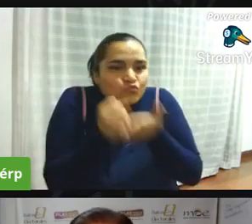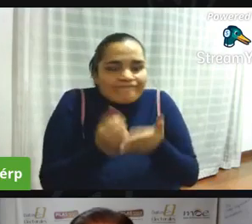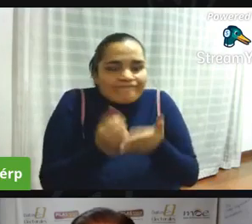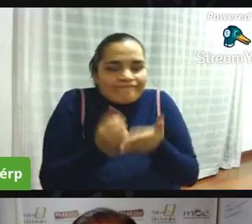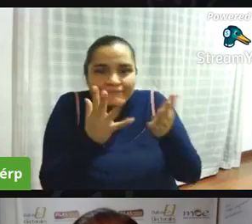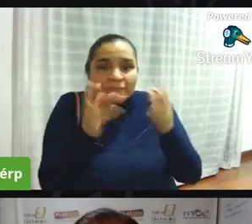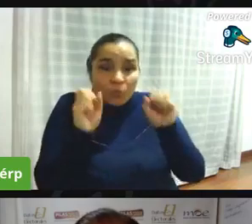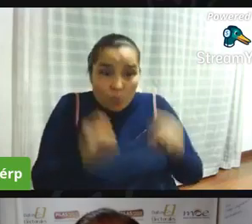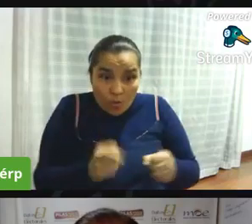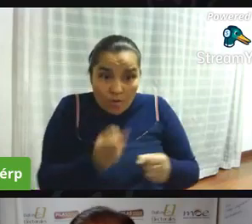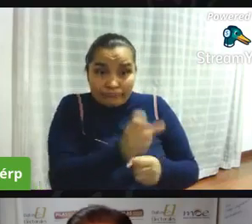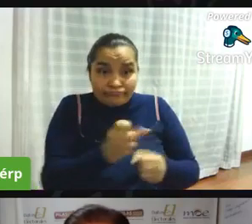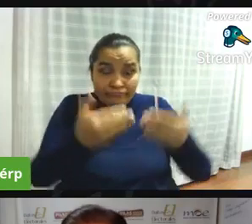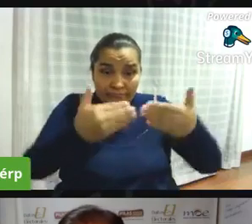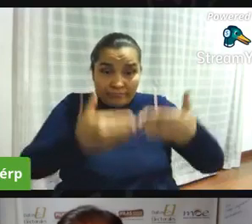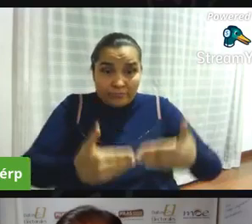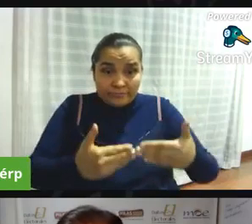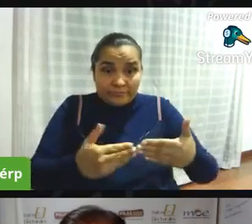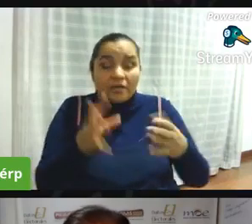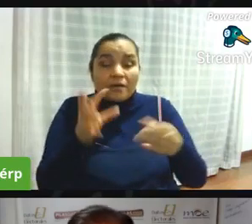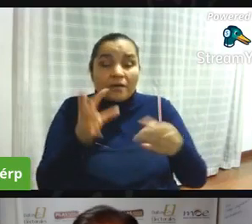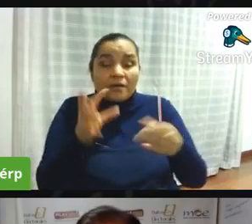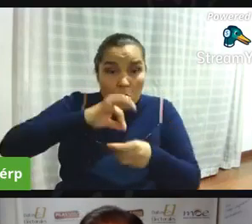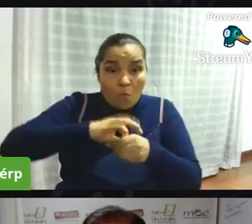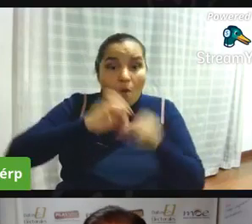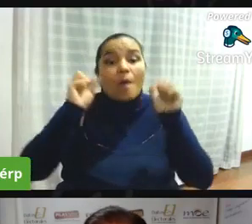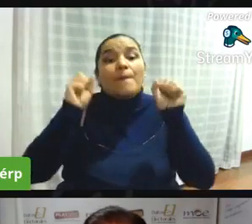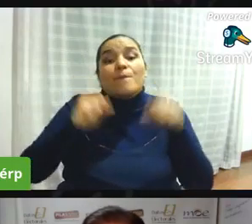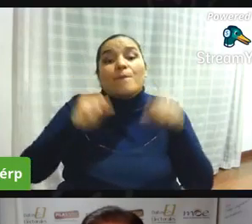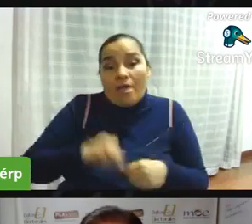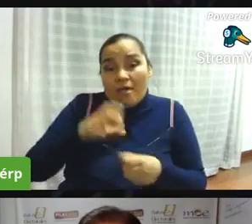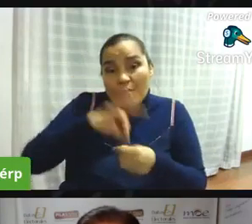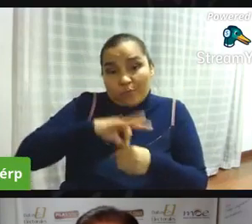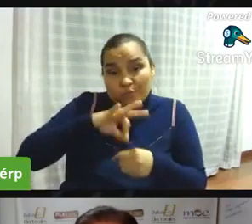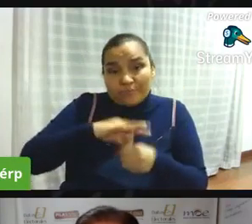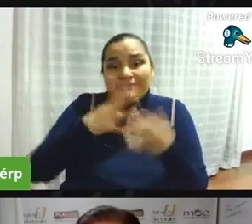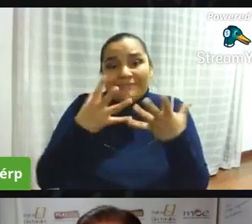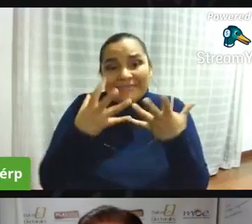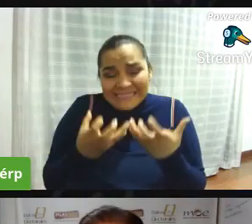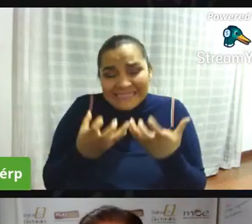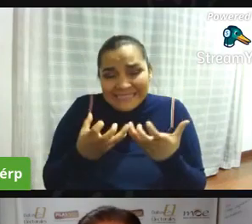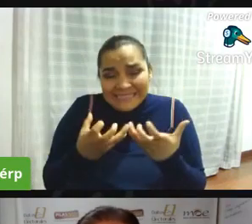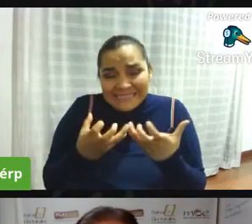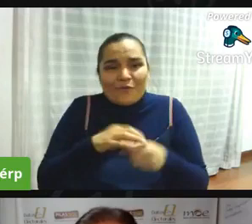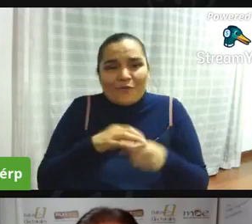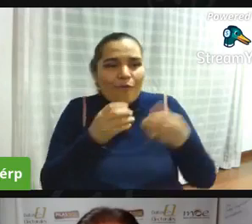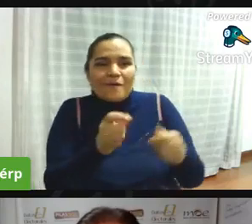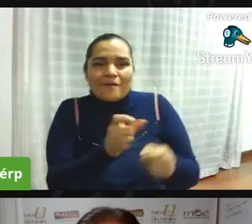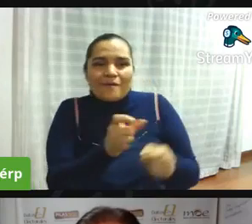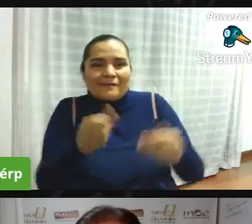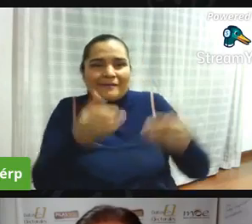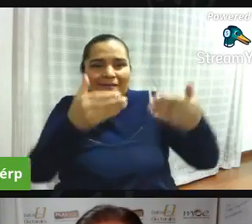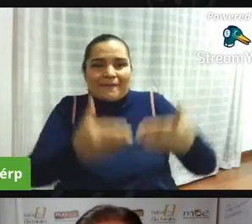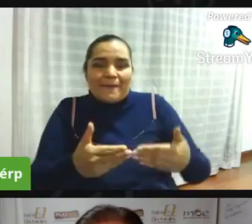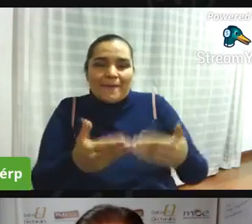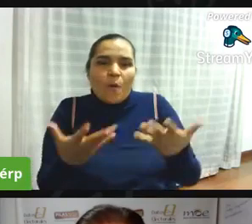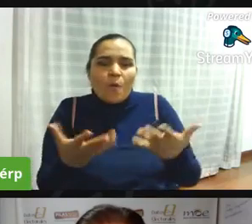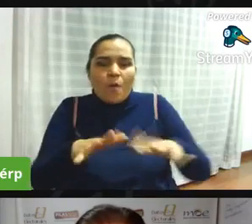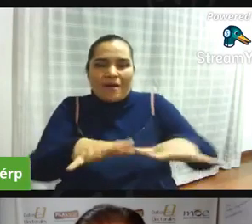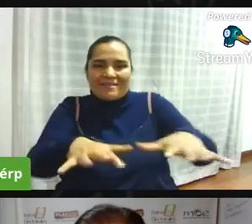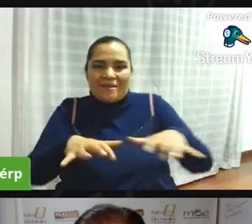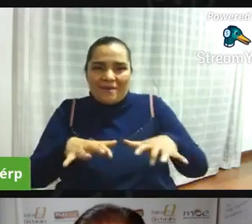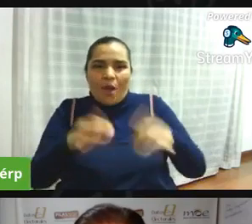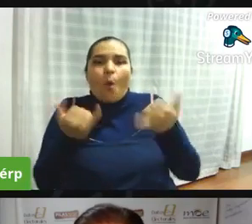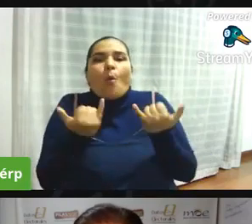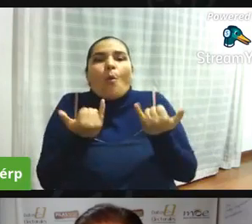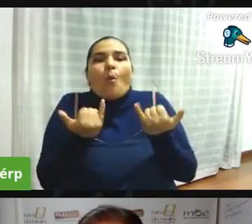expresar su voto de manera adecuada sea el voto de manera directa o en una asamblea y un ejemplo lo que estamos haciendo el día de